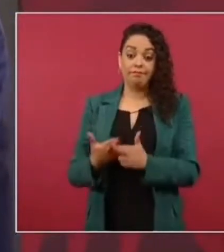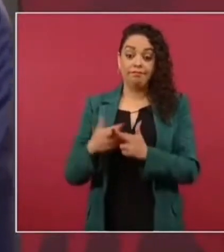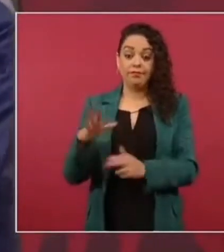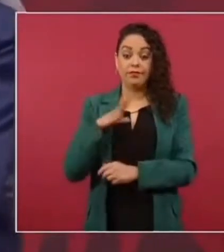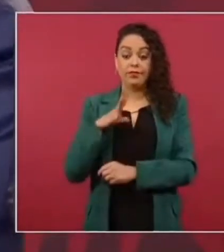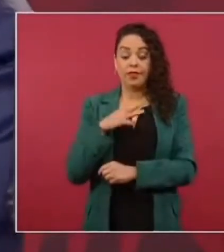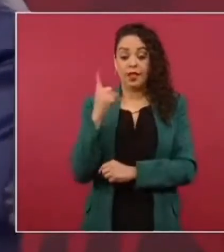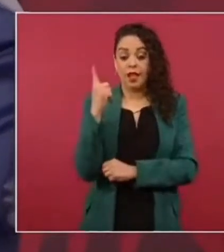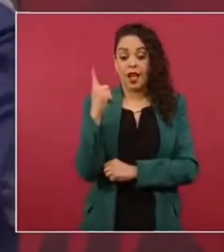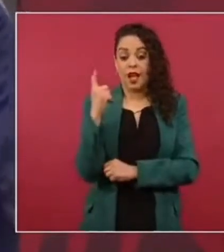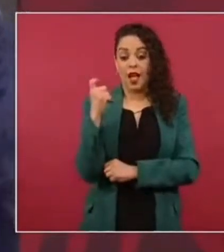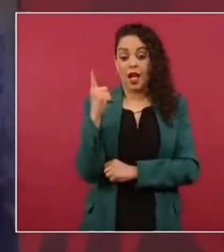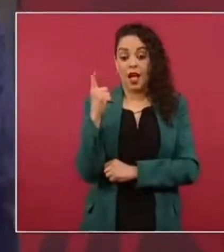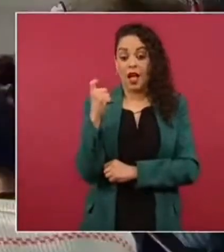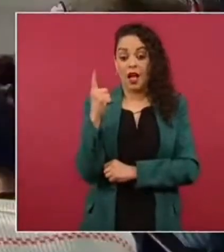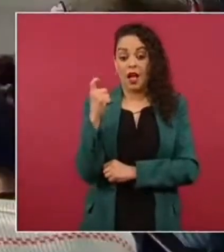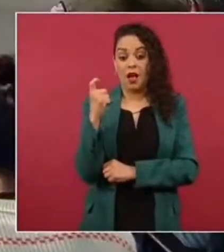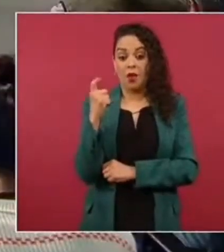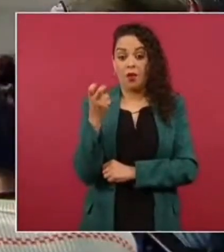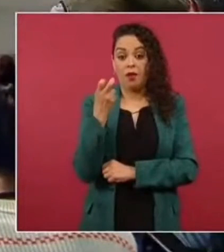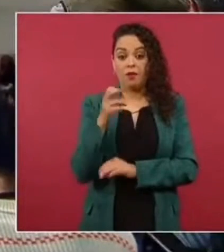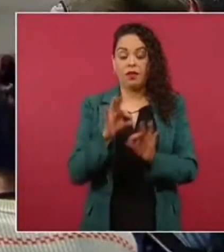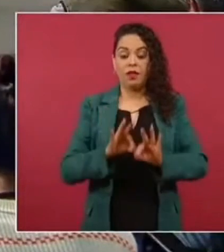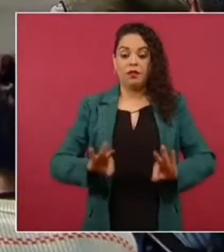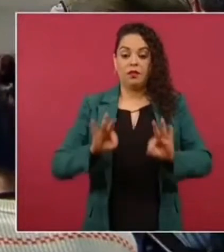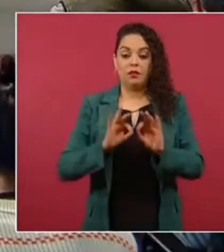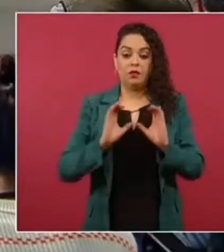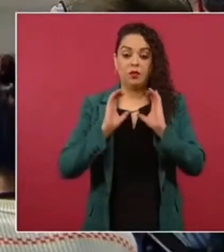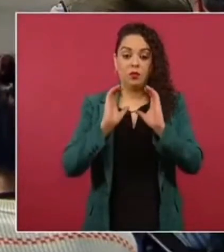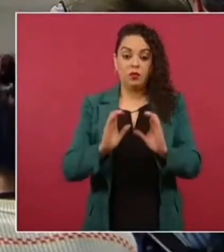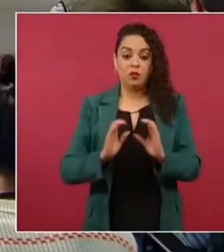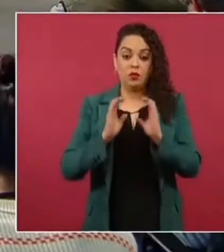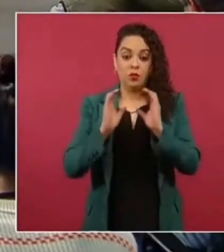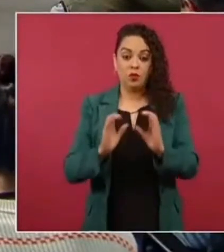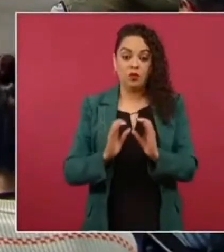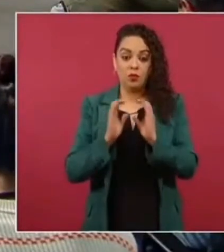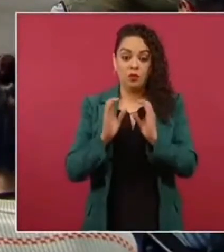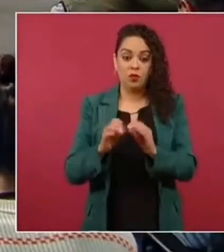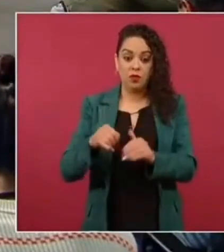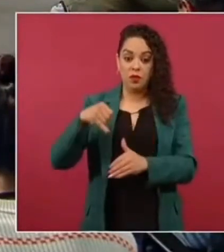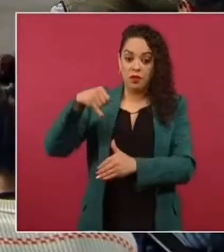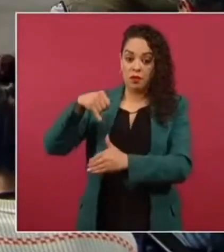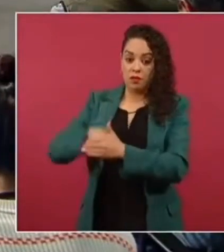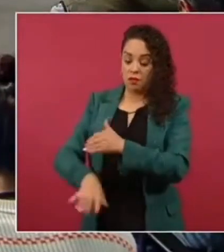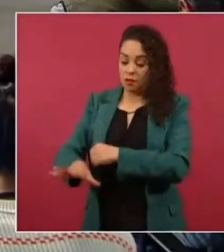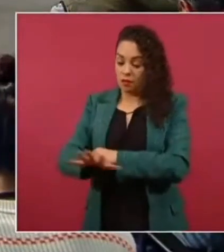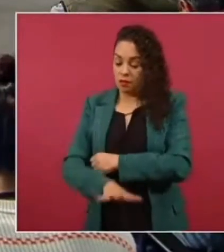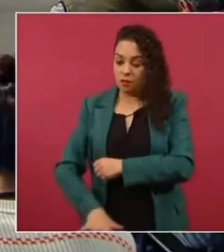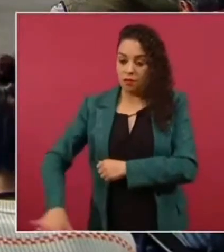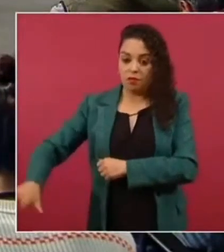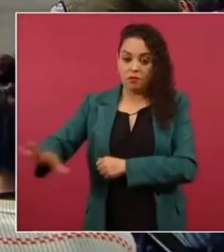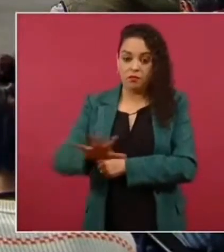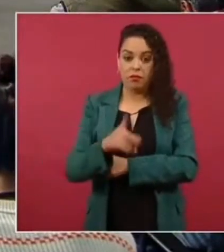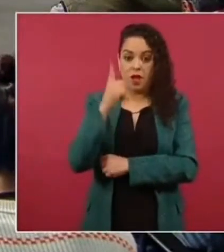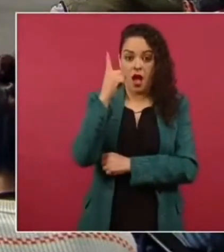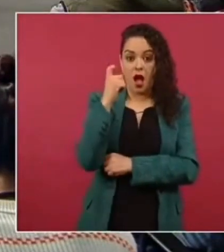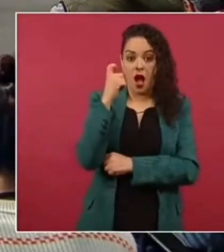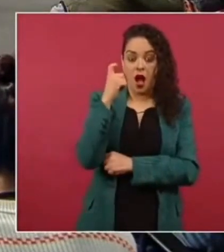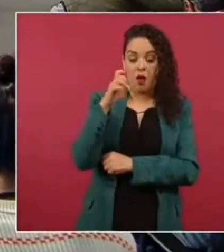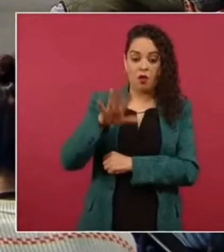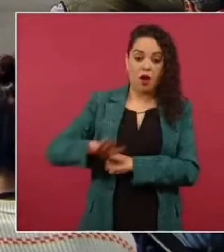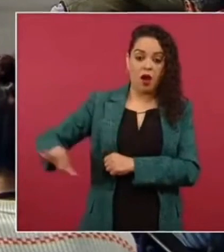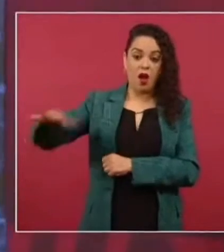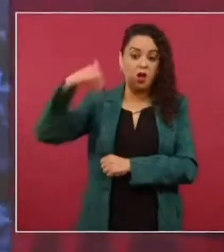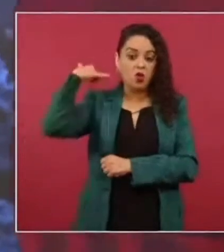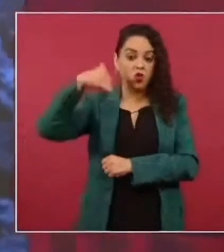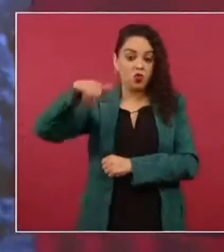por eso hay que cuidar el agua subterránea de la península de Yucatán pero